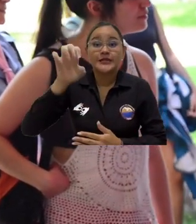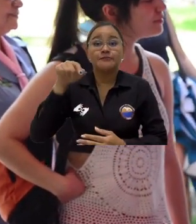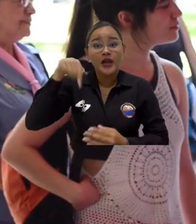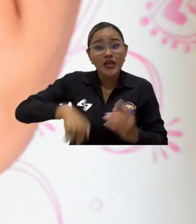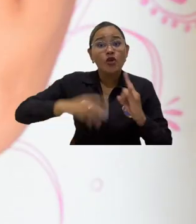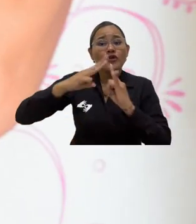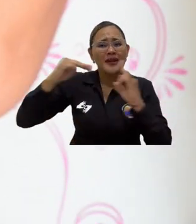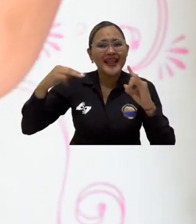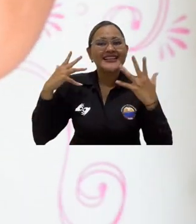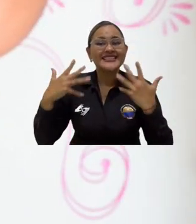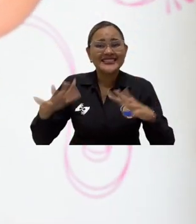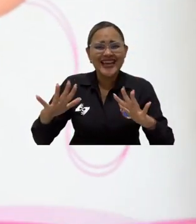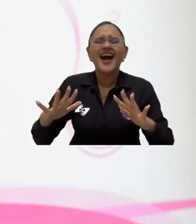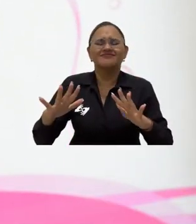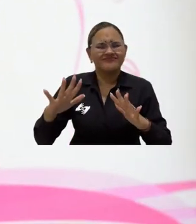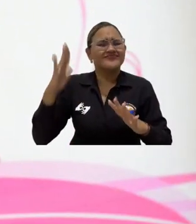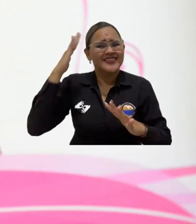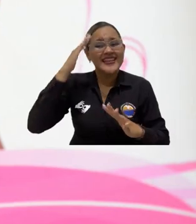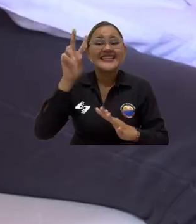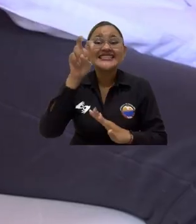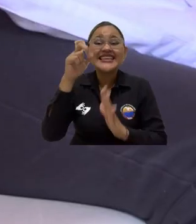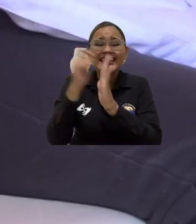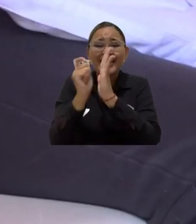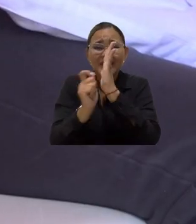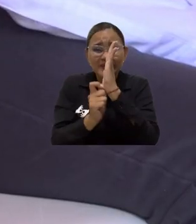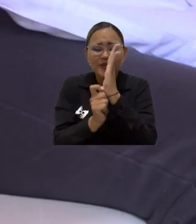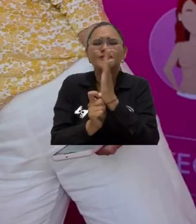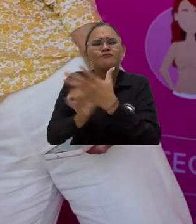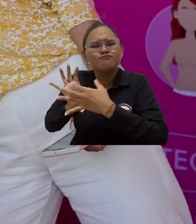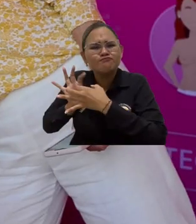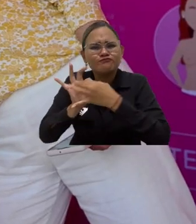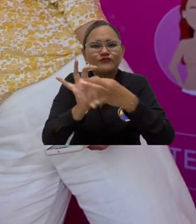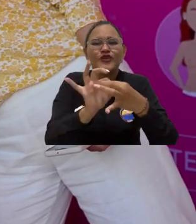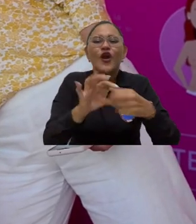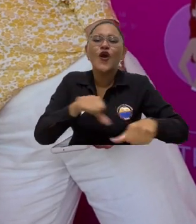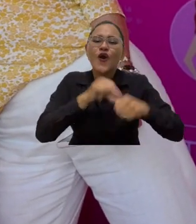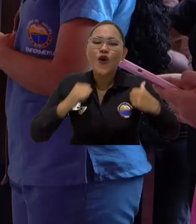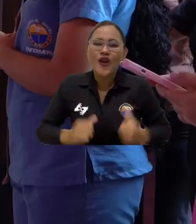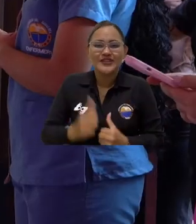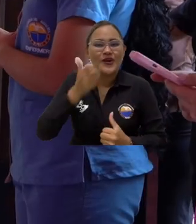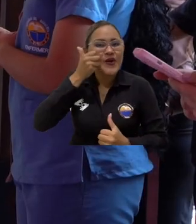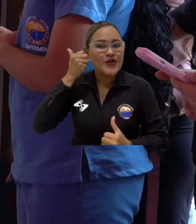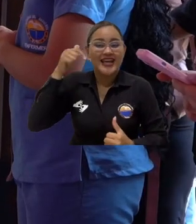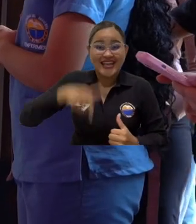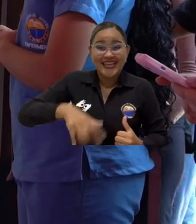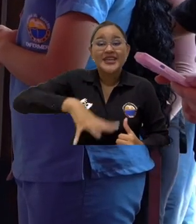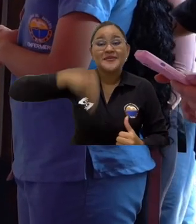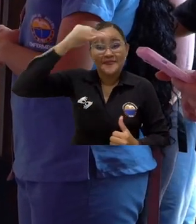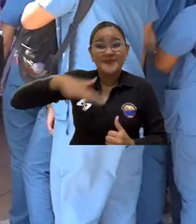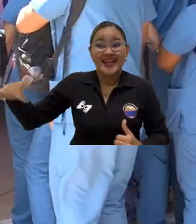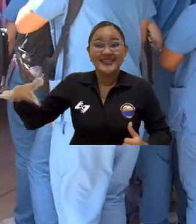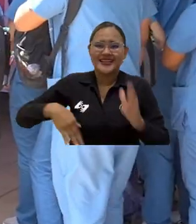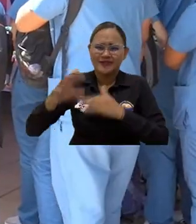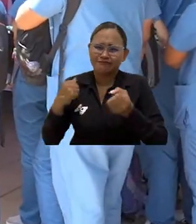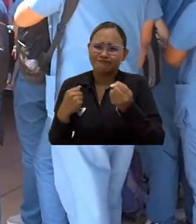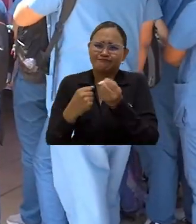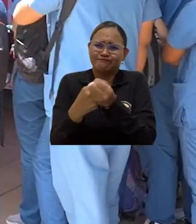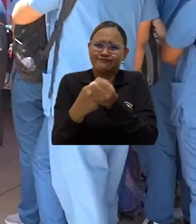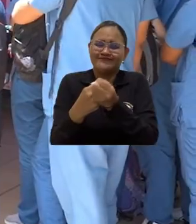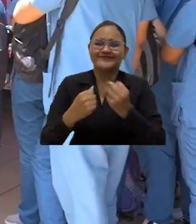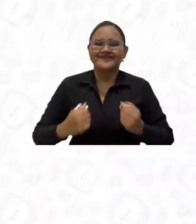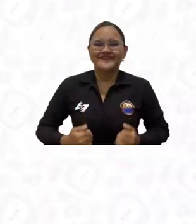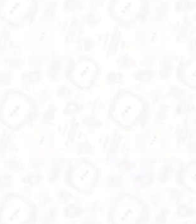no es ajena a esta campaña y por séptima vez consecutiva, se une a la Fundación Corazón Rosa, una de las abanderadas de esta lucha en el